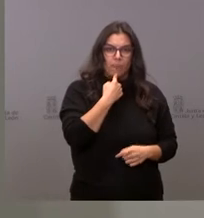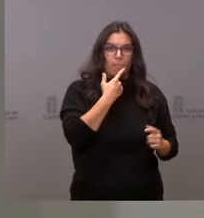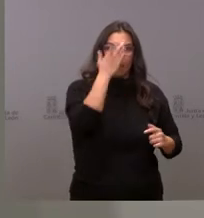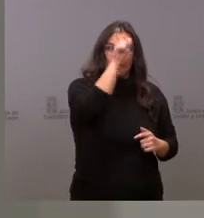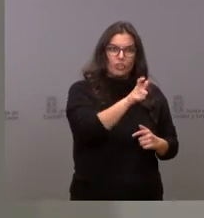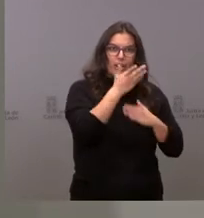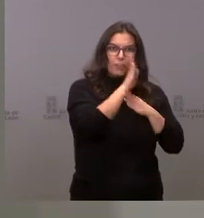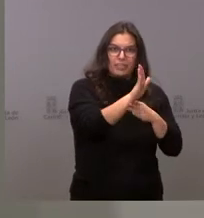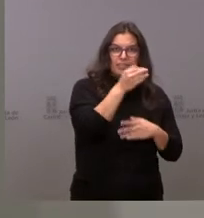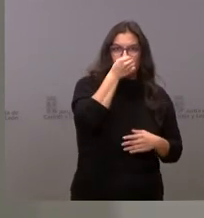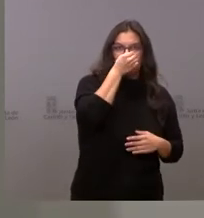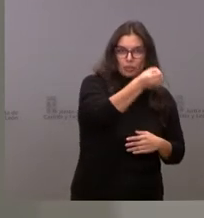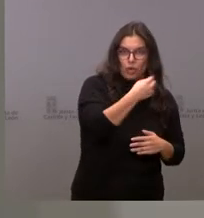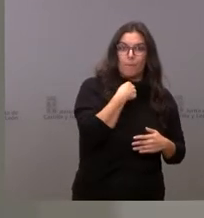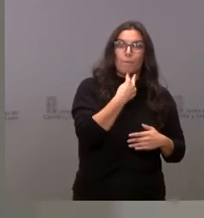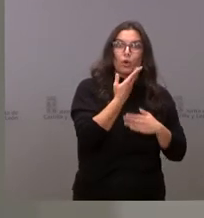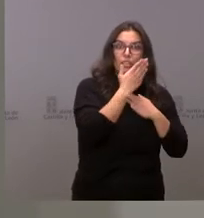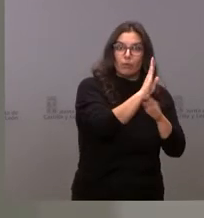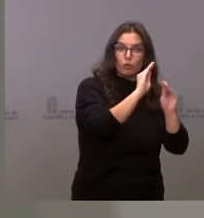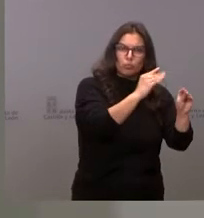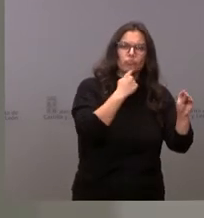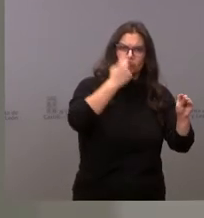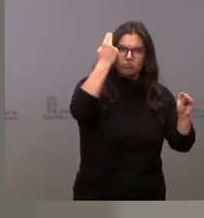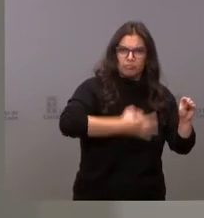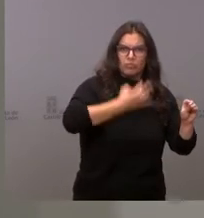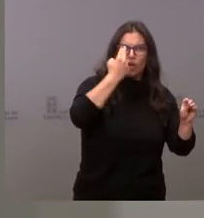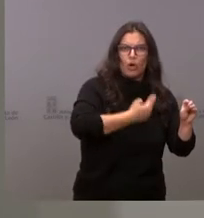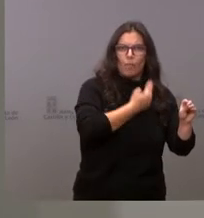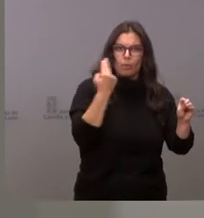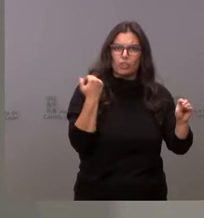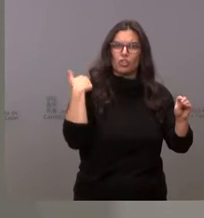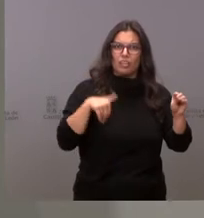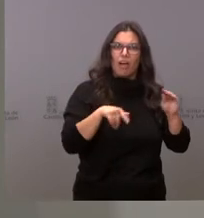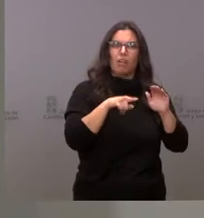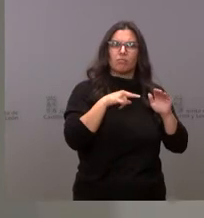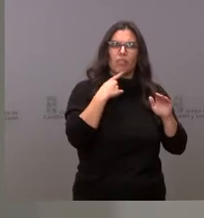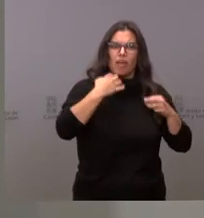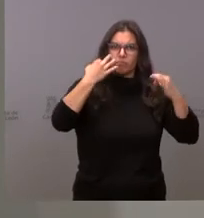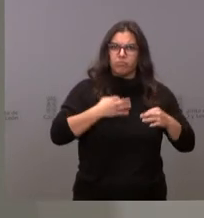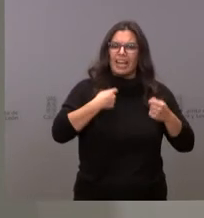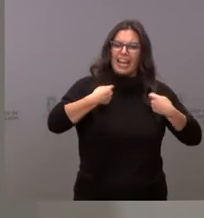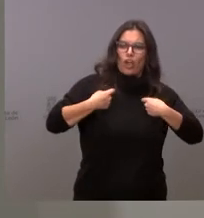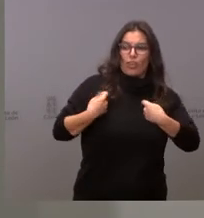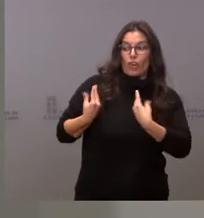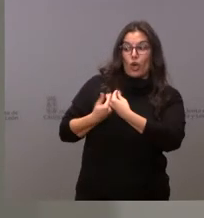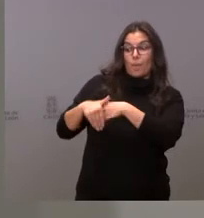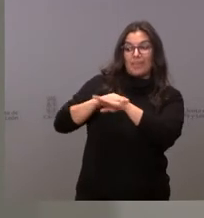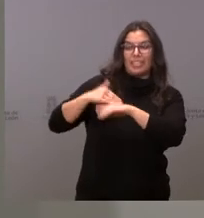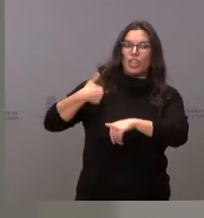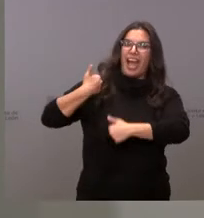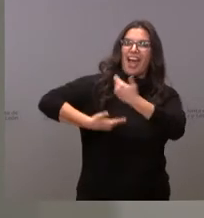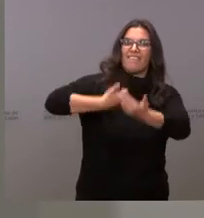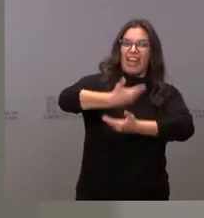Socialista afirmaba su compromiso y que estaban ya avanzadas las negociaciones con el Ministerio de Defensa